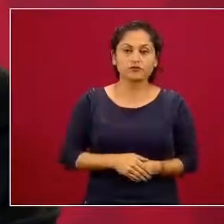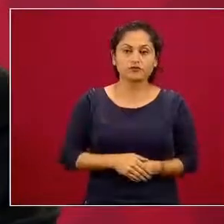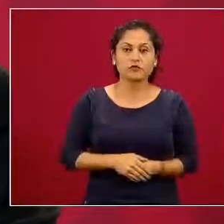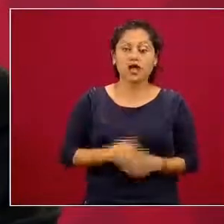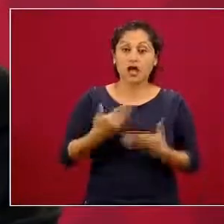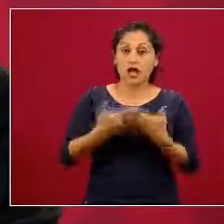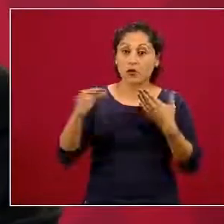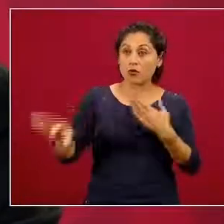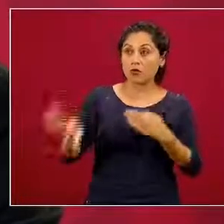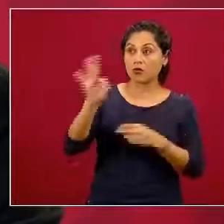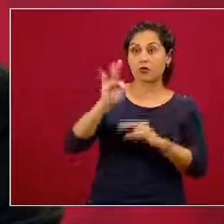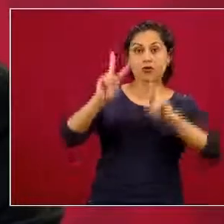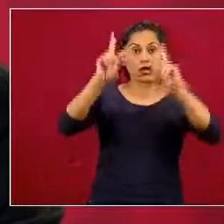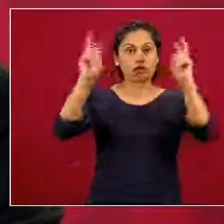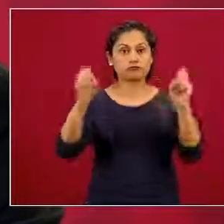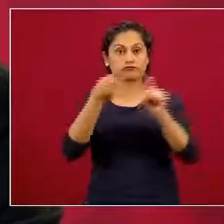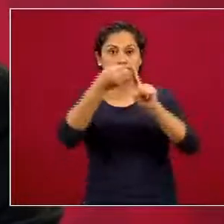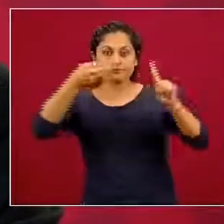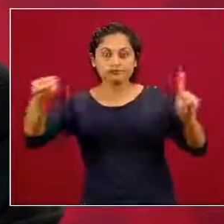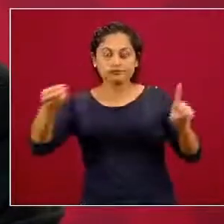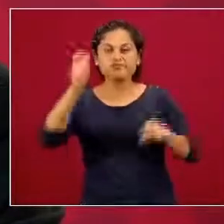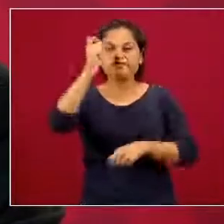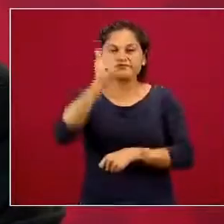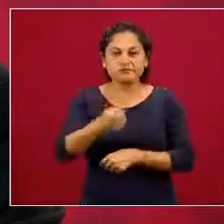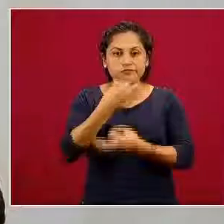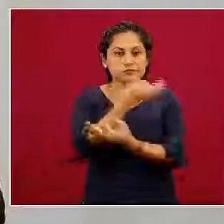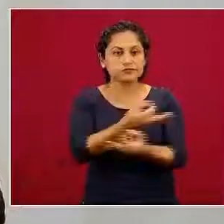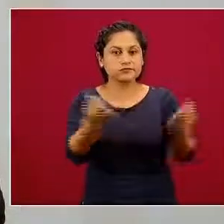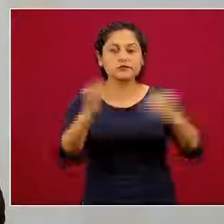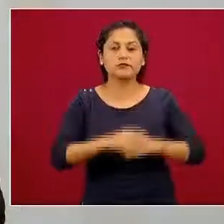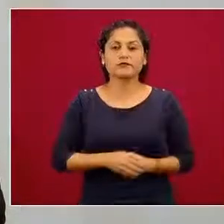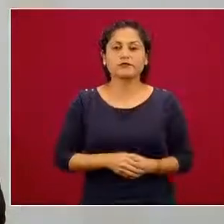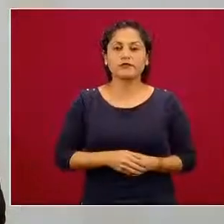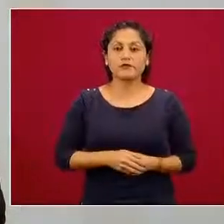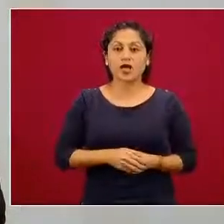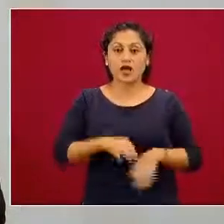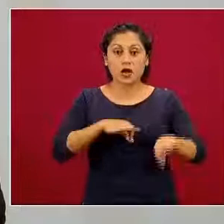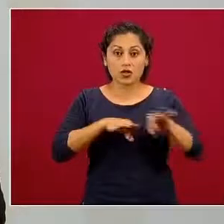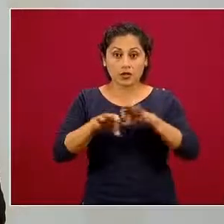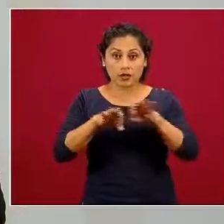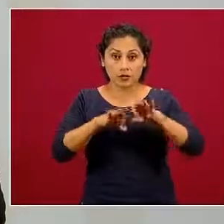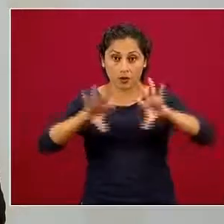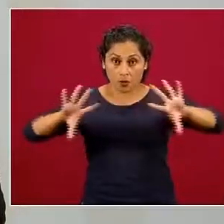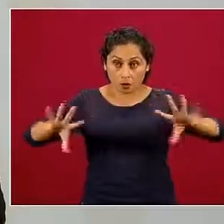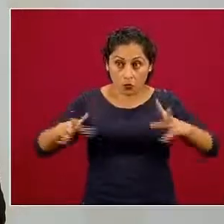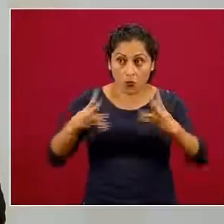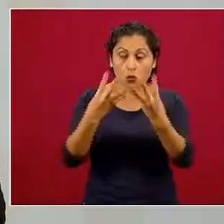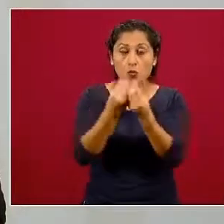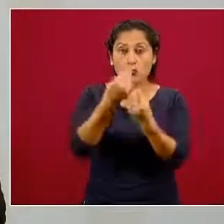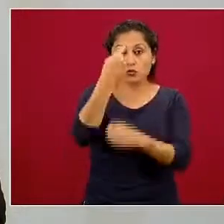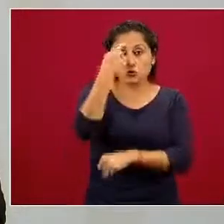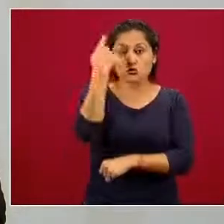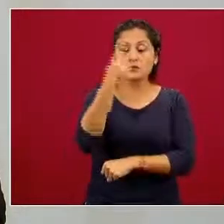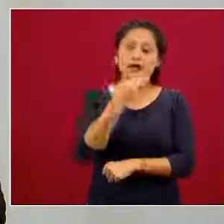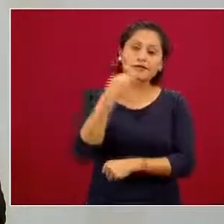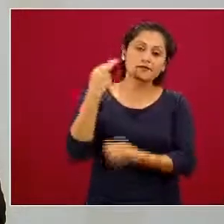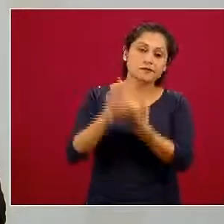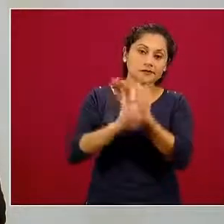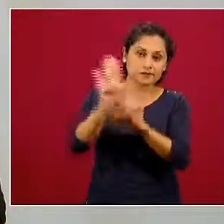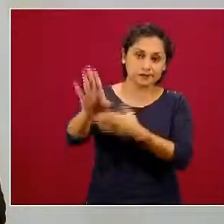Organización Mundial de la Salud es Trabajando Juntos para la Prevención del Suicidio. En el mundo,